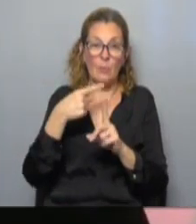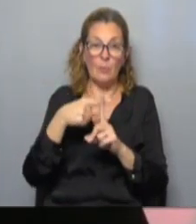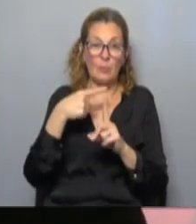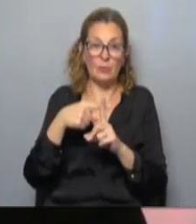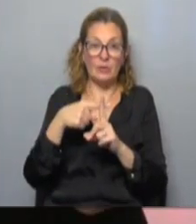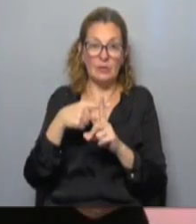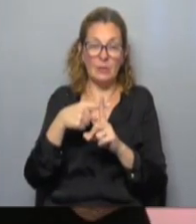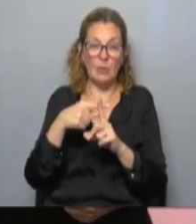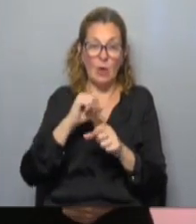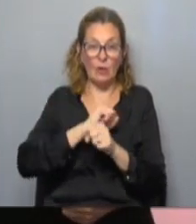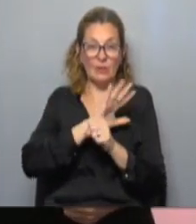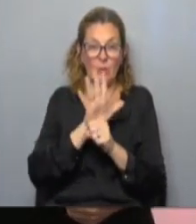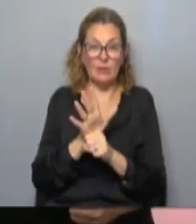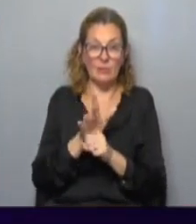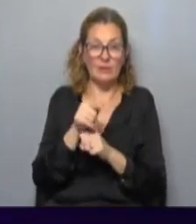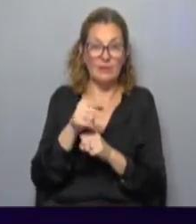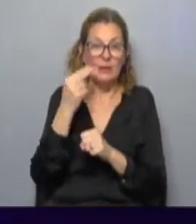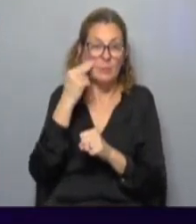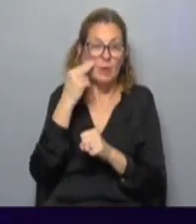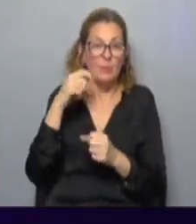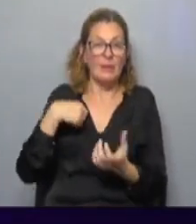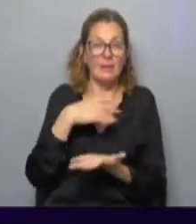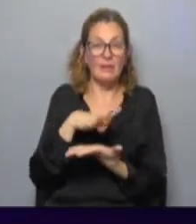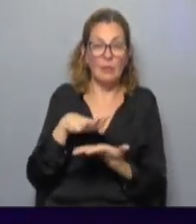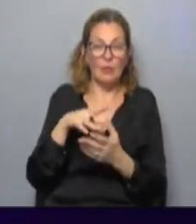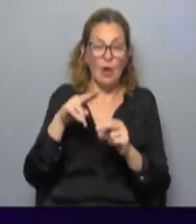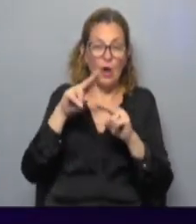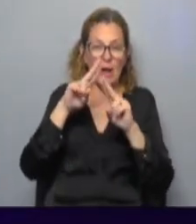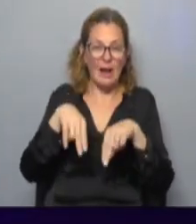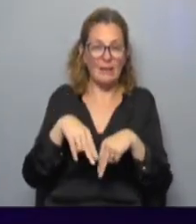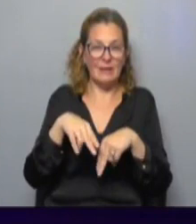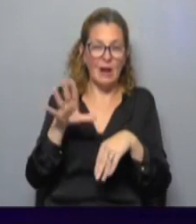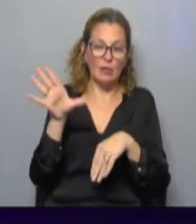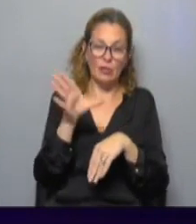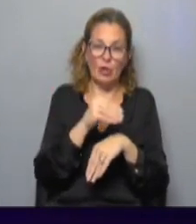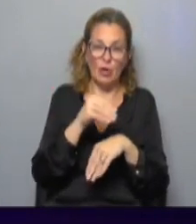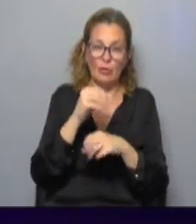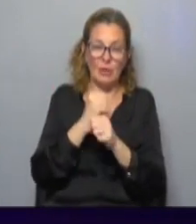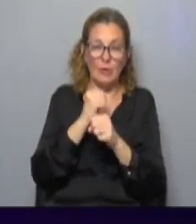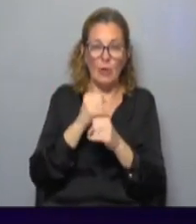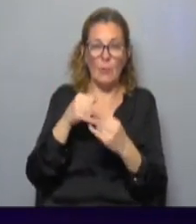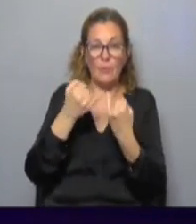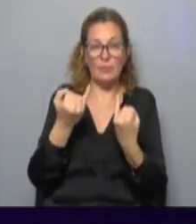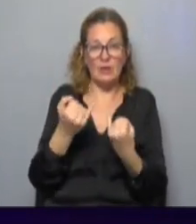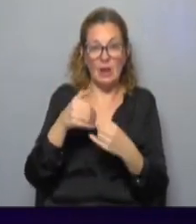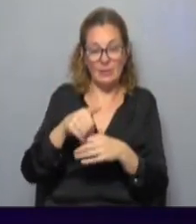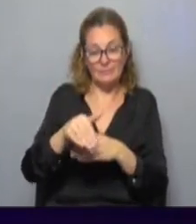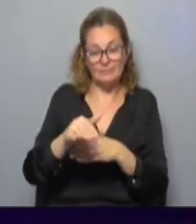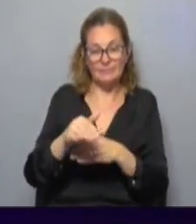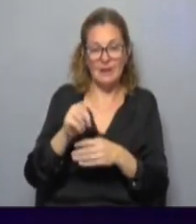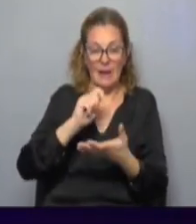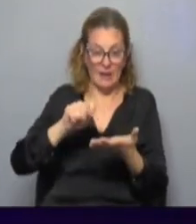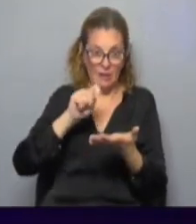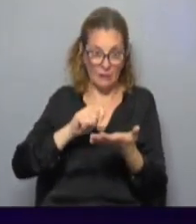positivo del covid-19 a raíz de esta situación debo cancelar todas las actividades durante los próximos días esto fue lo que